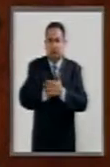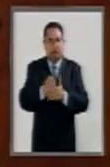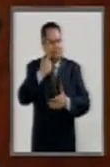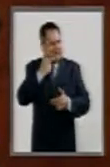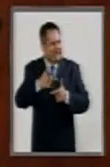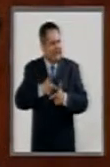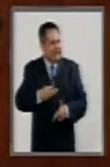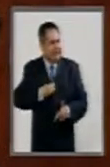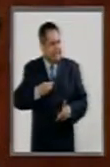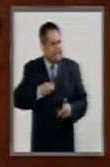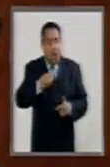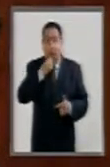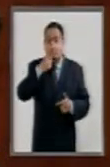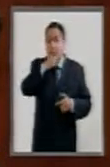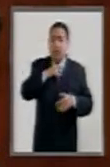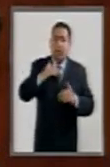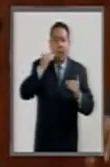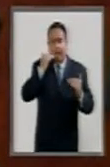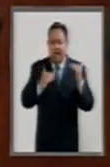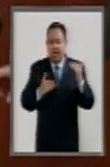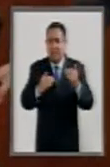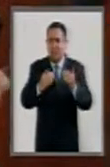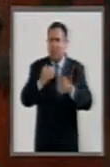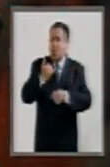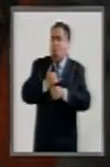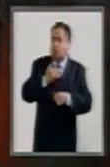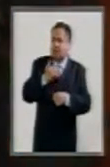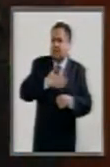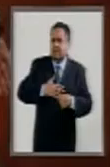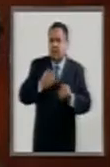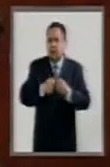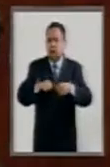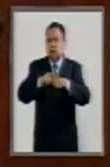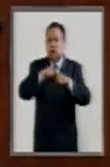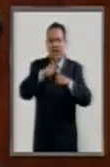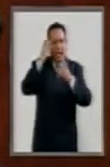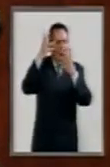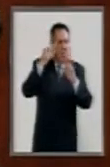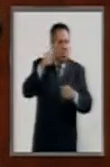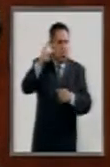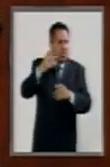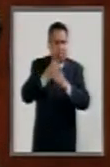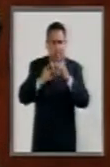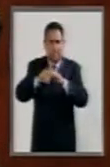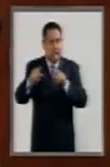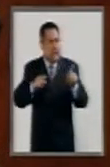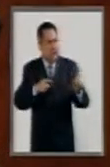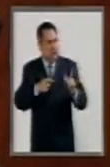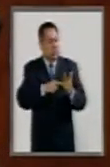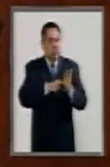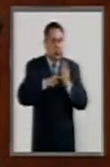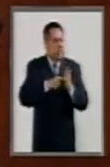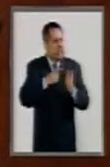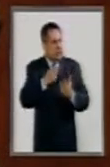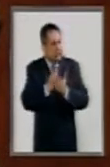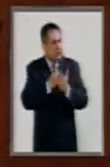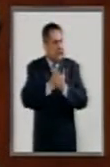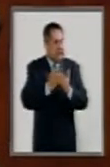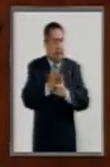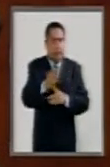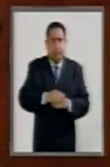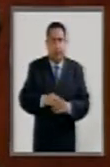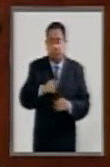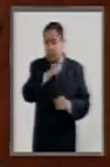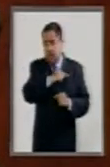condiciones de inequidad y desigualdad social que viven millones de inmigrantes. Se graduó